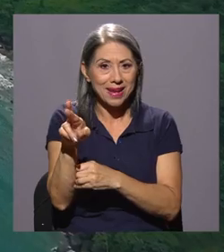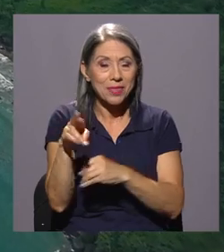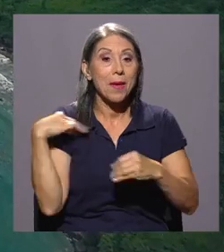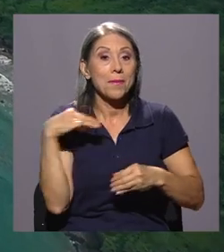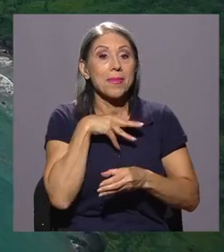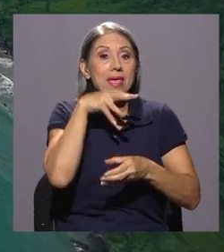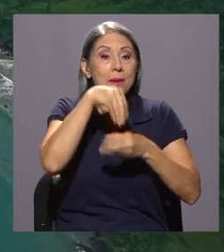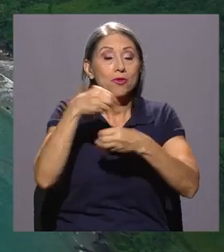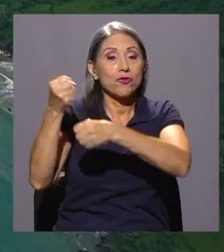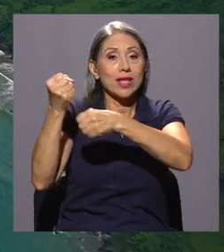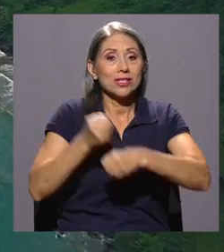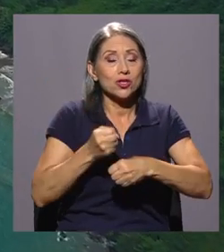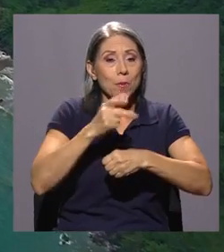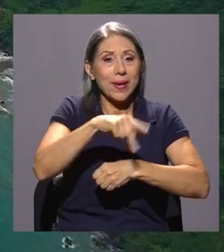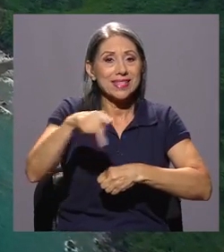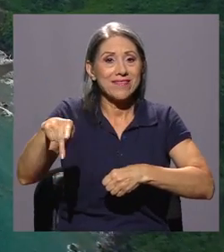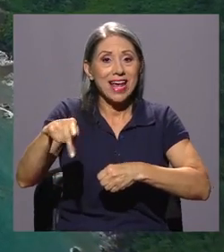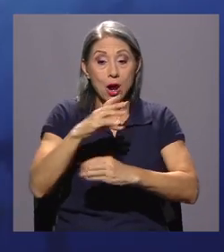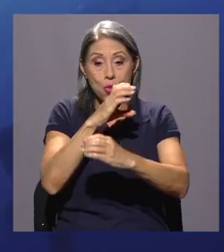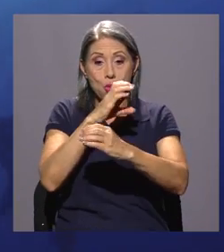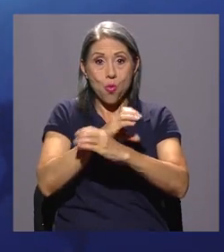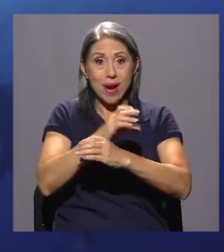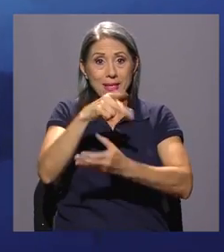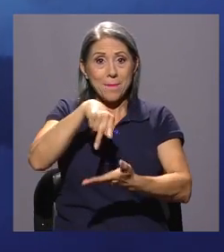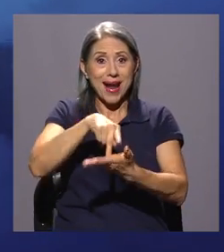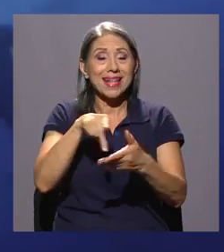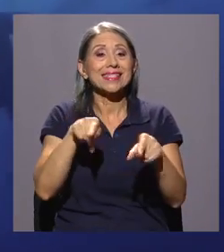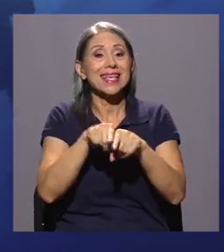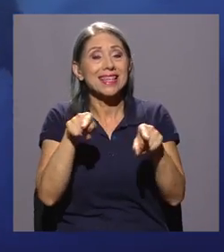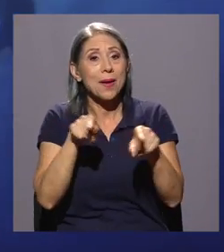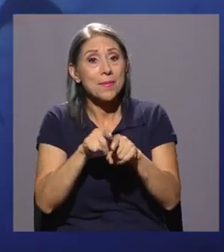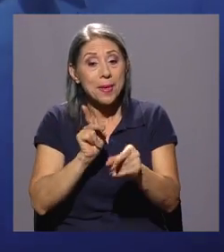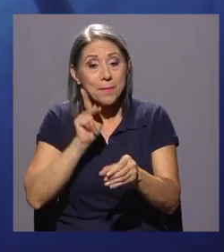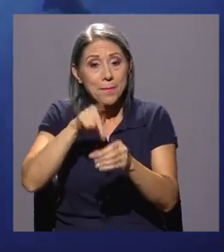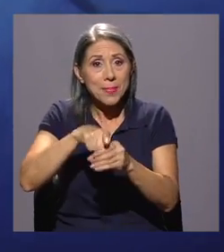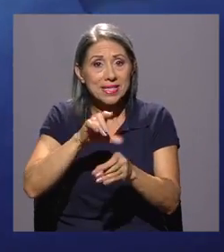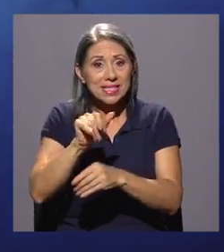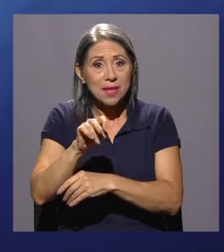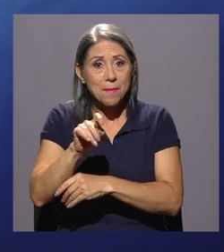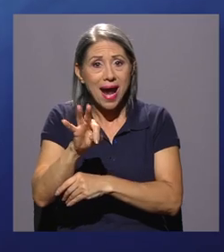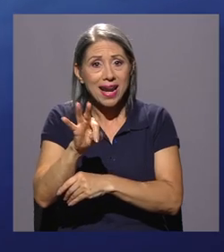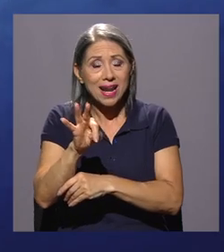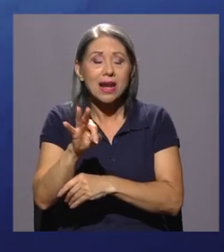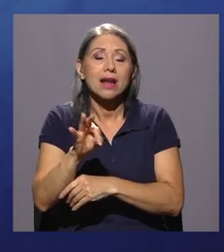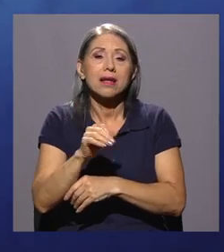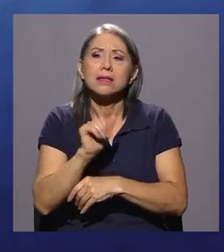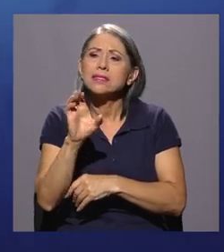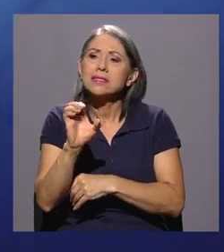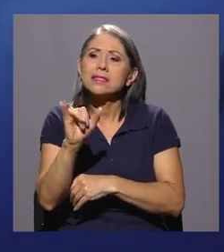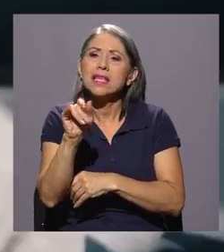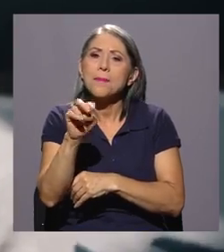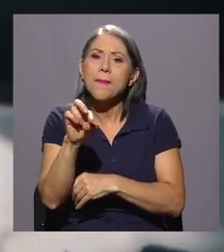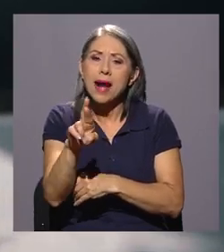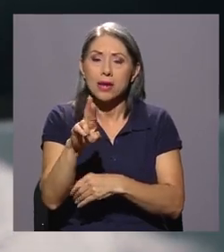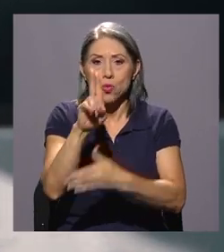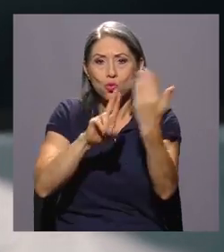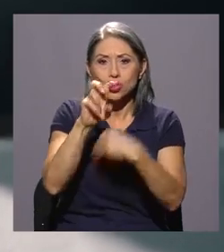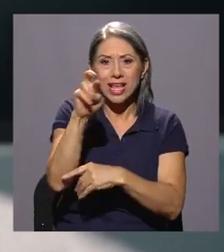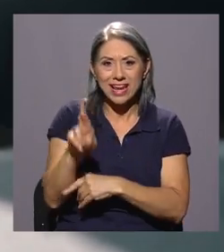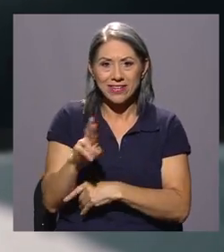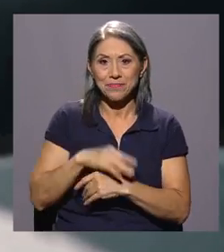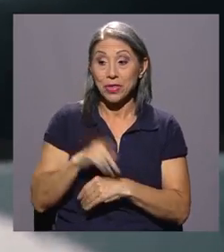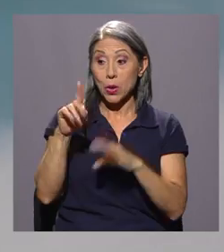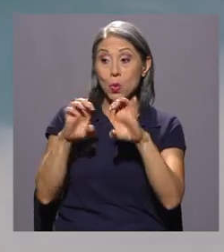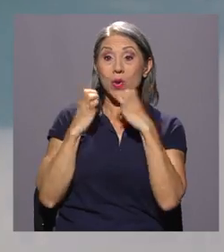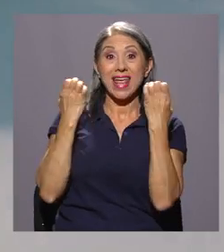Fundación Pacífica, Guardaparques y Marta Cambra como parte del CIMAR de la UCR. Un equipo va a estar marcando tiburones, entonces